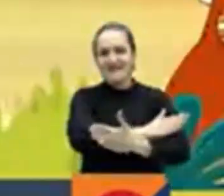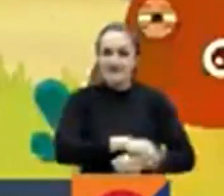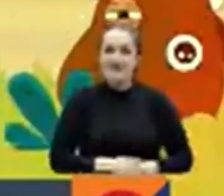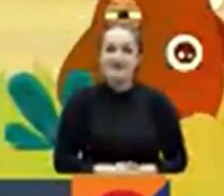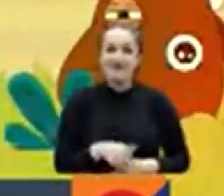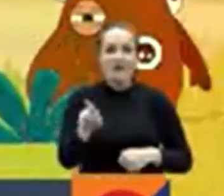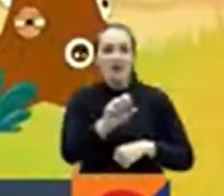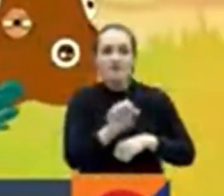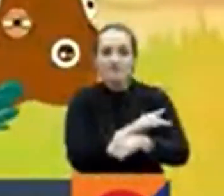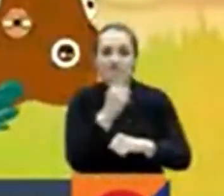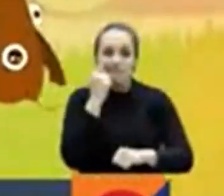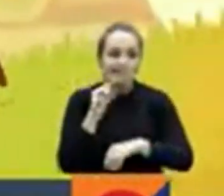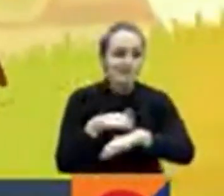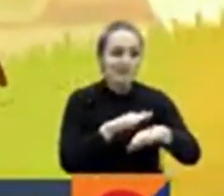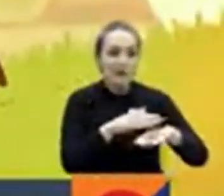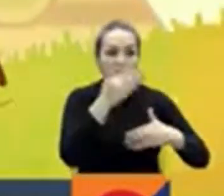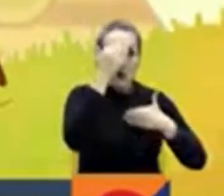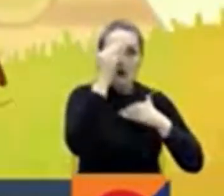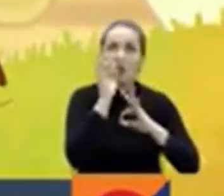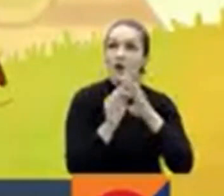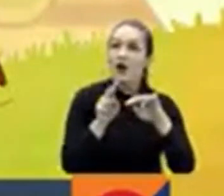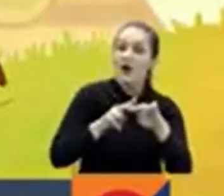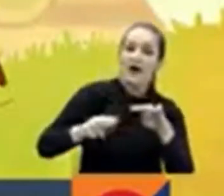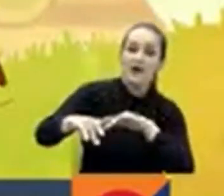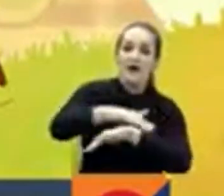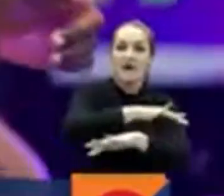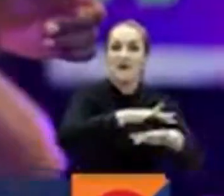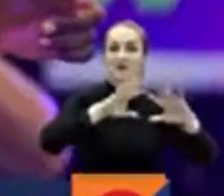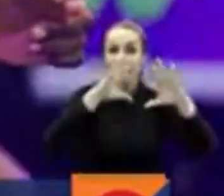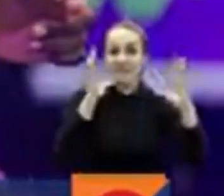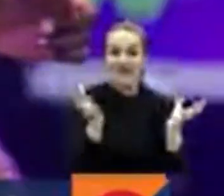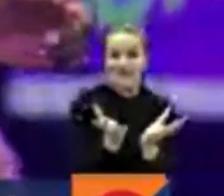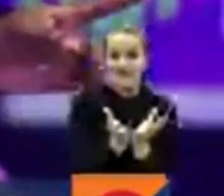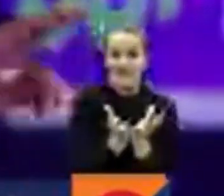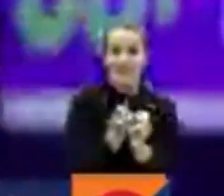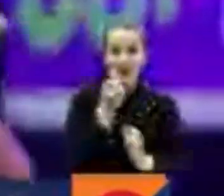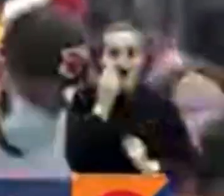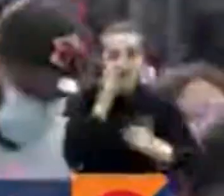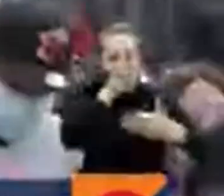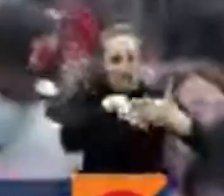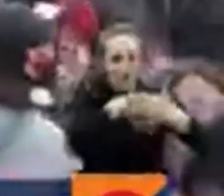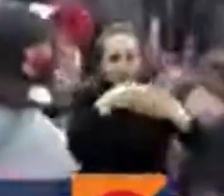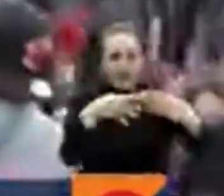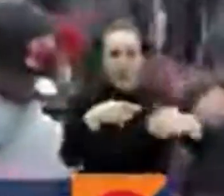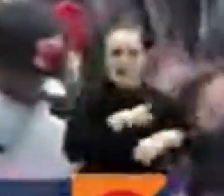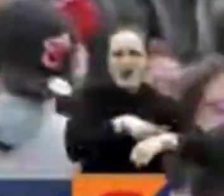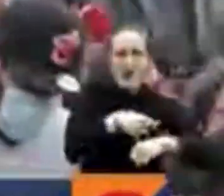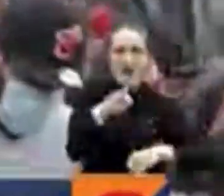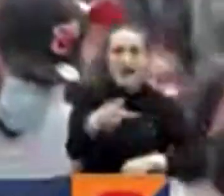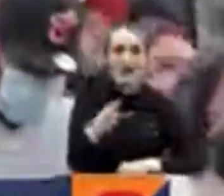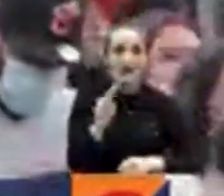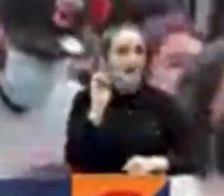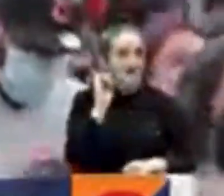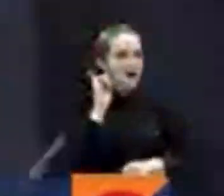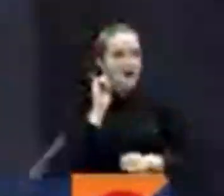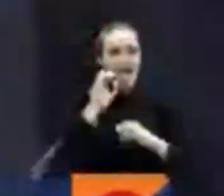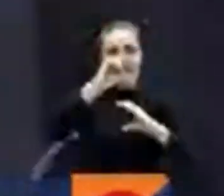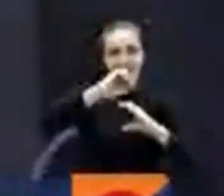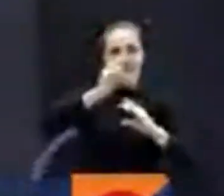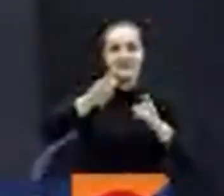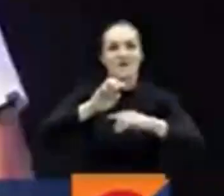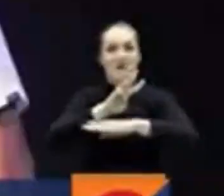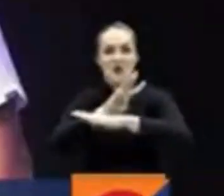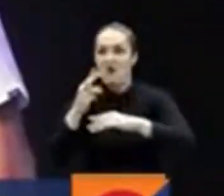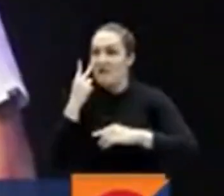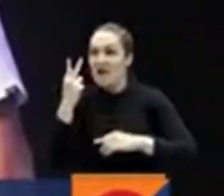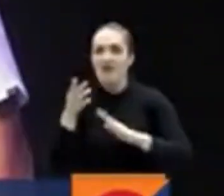sensibilizando a los asistentes sobre el cuidado de nuestra madre tierra esté atento a la programación de Radiónica y su página web donde se